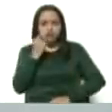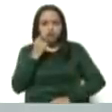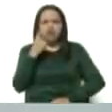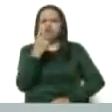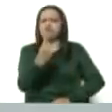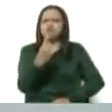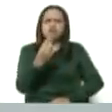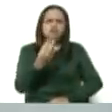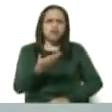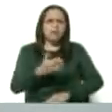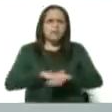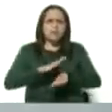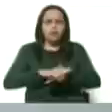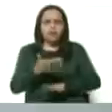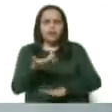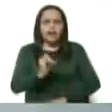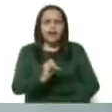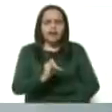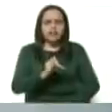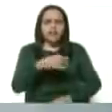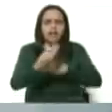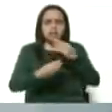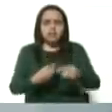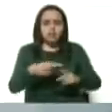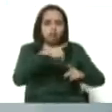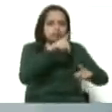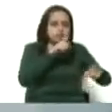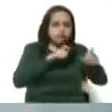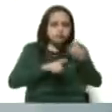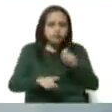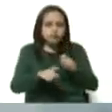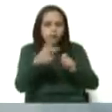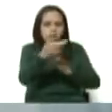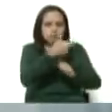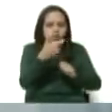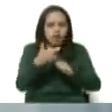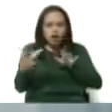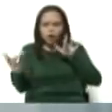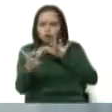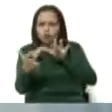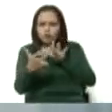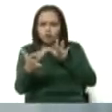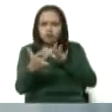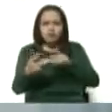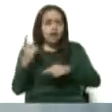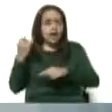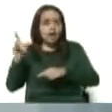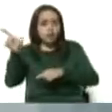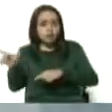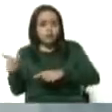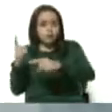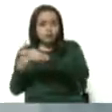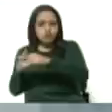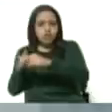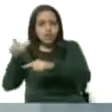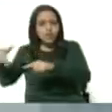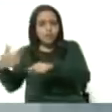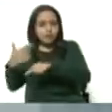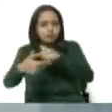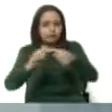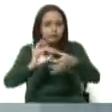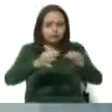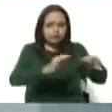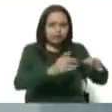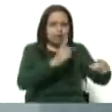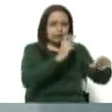porque haciendo el desquistaje, haciendo búsqueda activa de contacto a casos positivos, encontramos que una persona